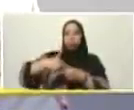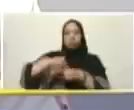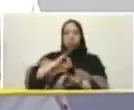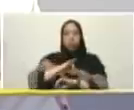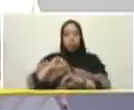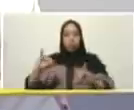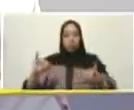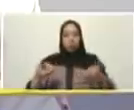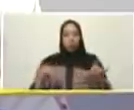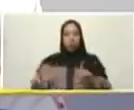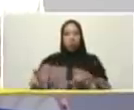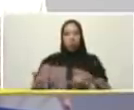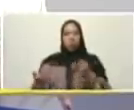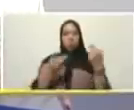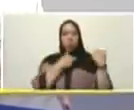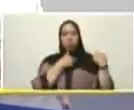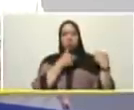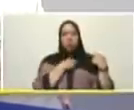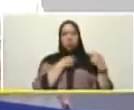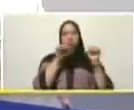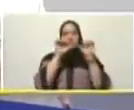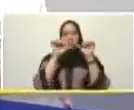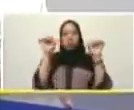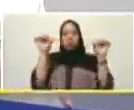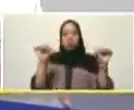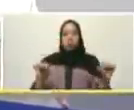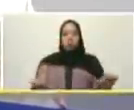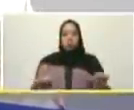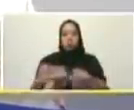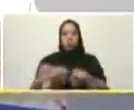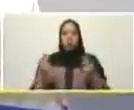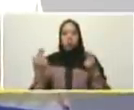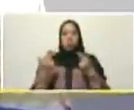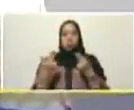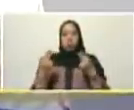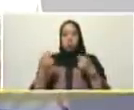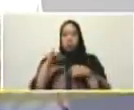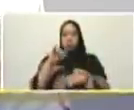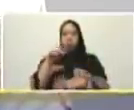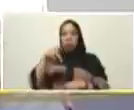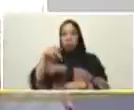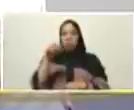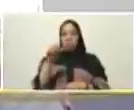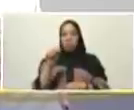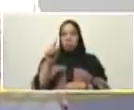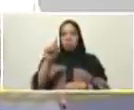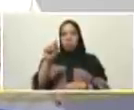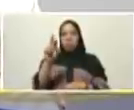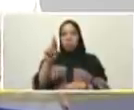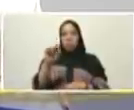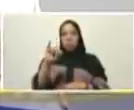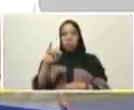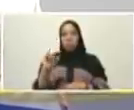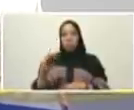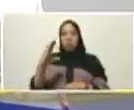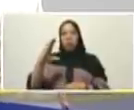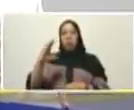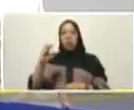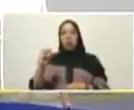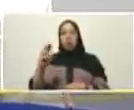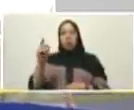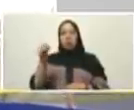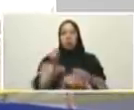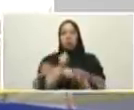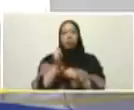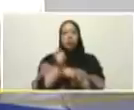la activación de un sistema conocido como el petro inmobiliario que utiliza la moneda el cripto la criptomoneda